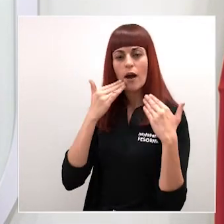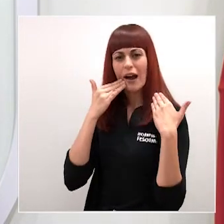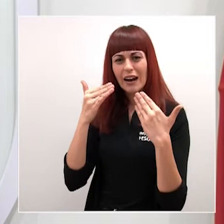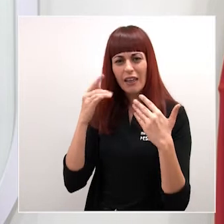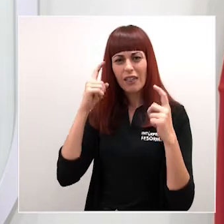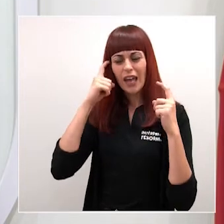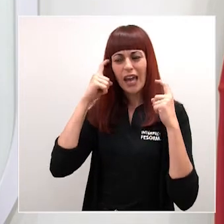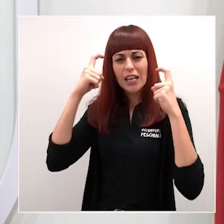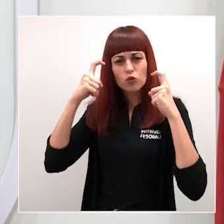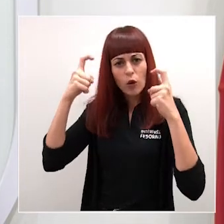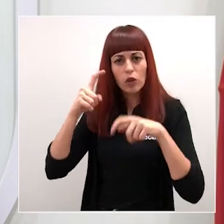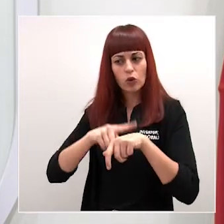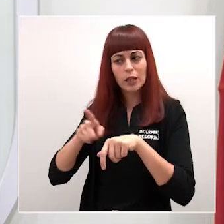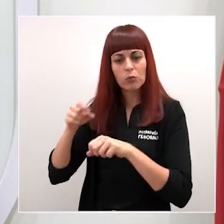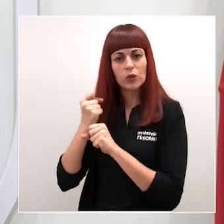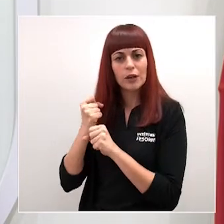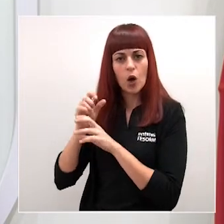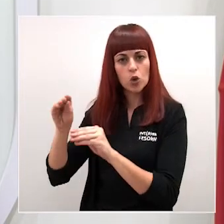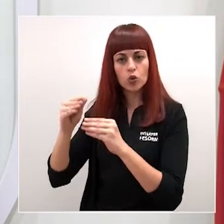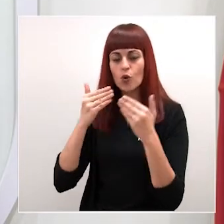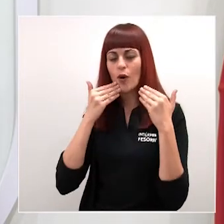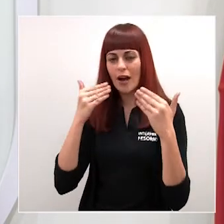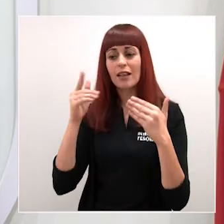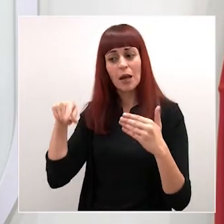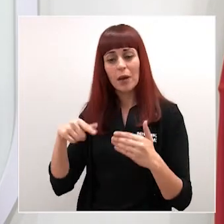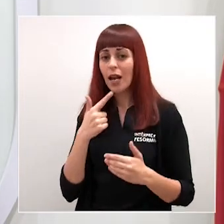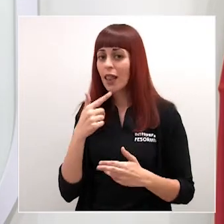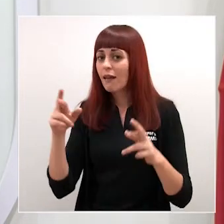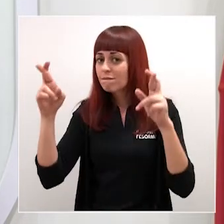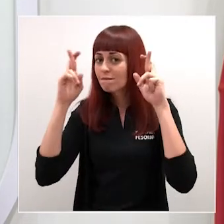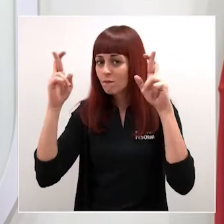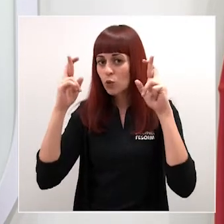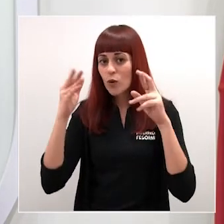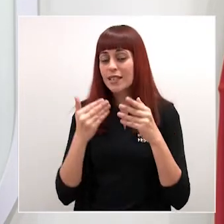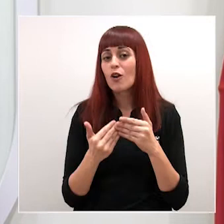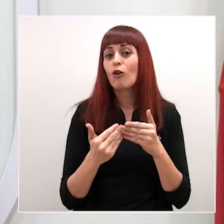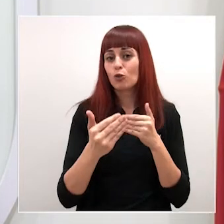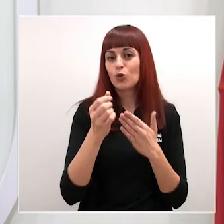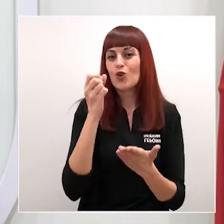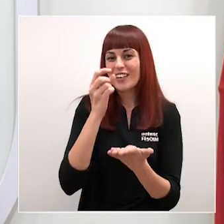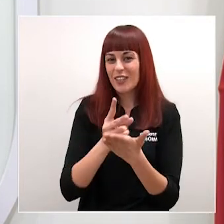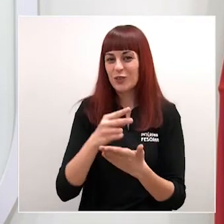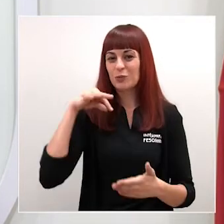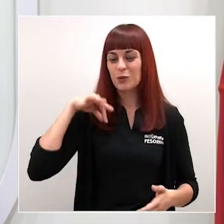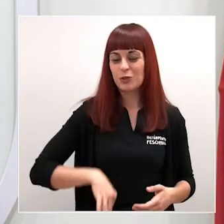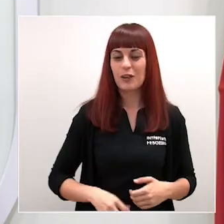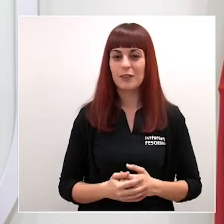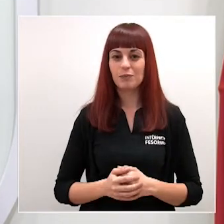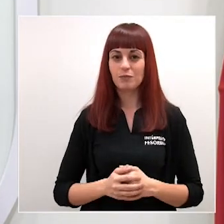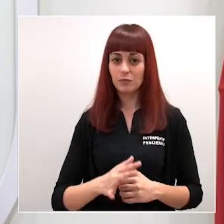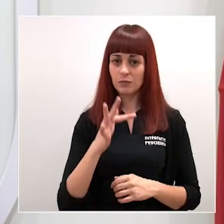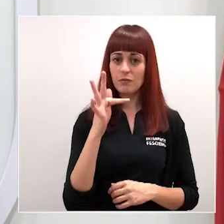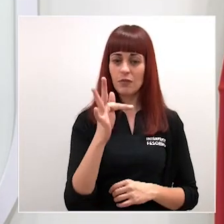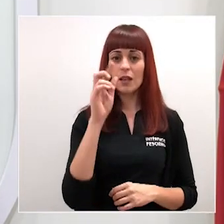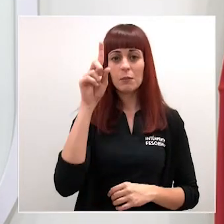en el tiempo que ha desempeñado su labor y le desea toda la suerte en los futuros retos profesionales además